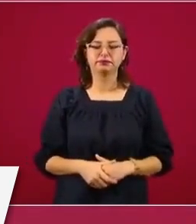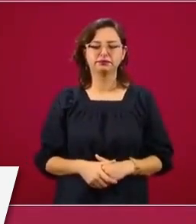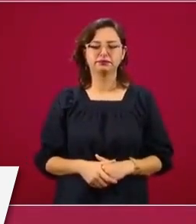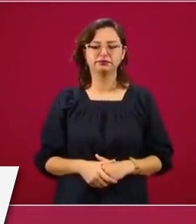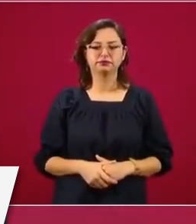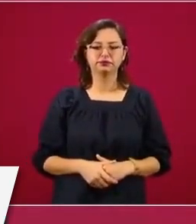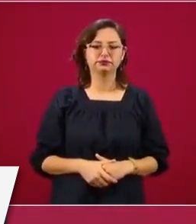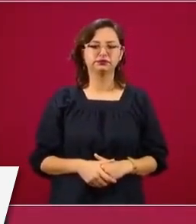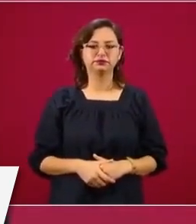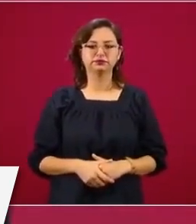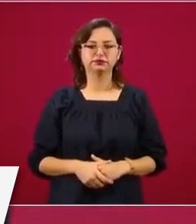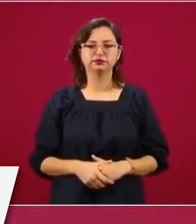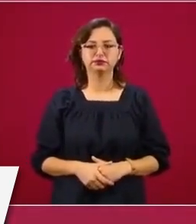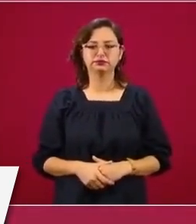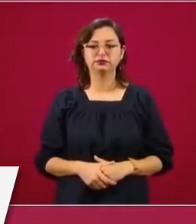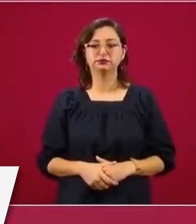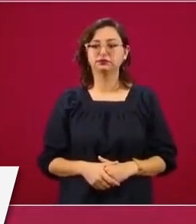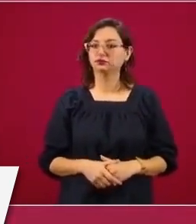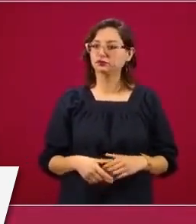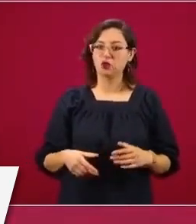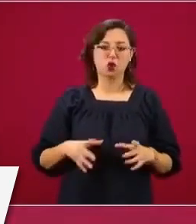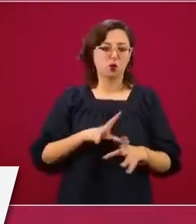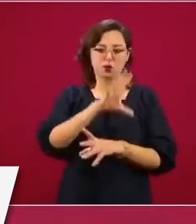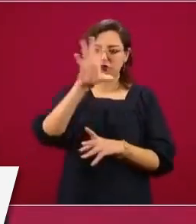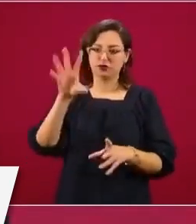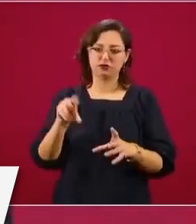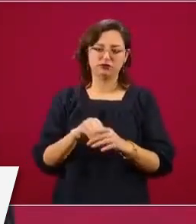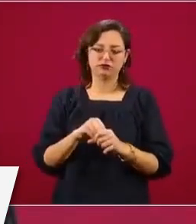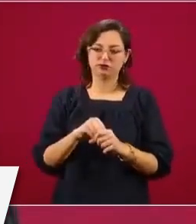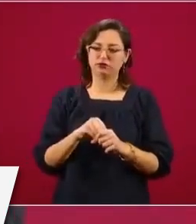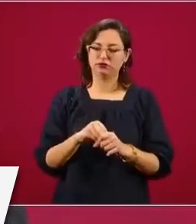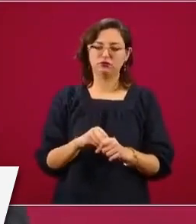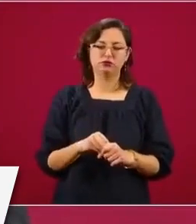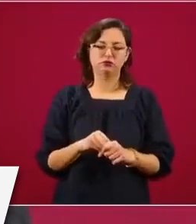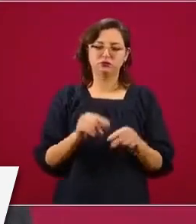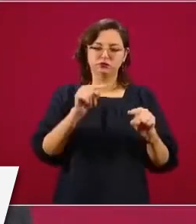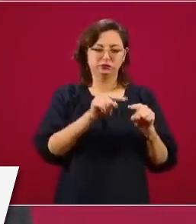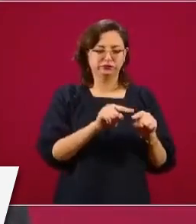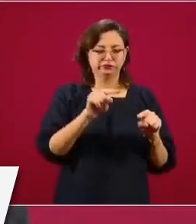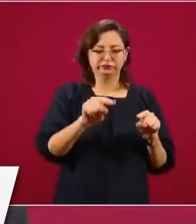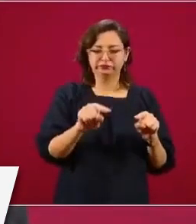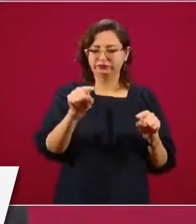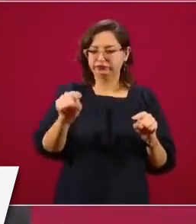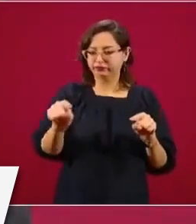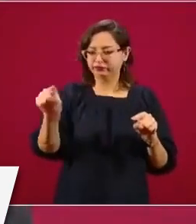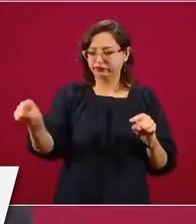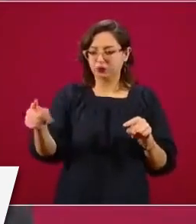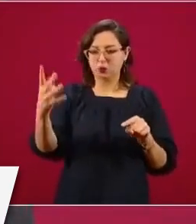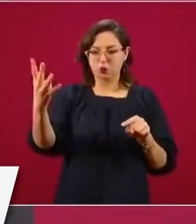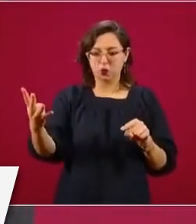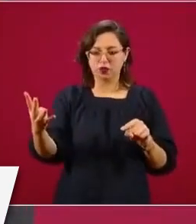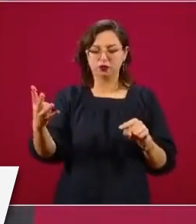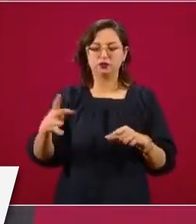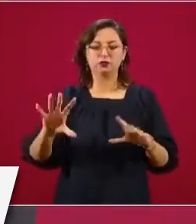todo el tramo, los cuatro tramos,